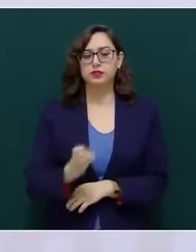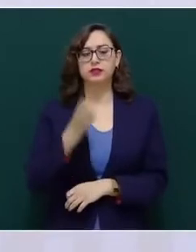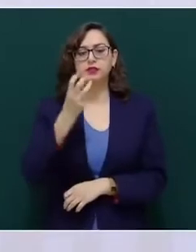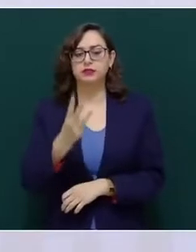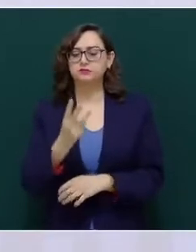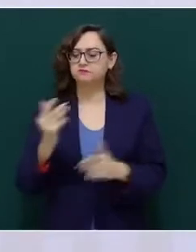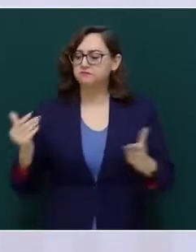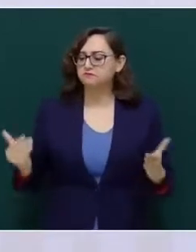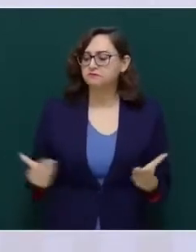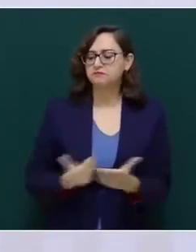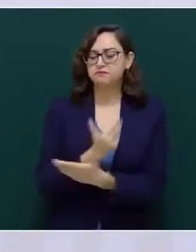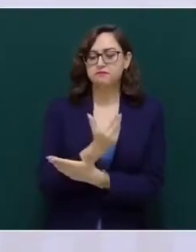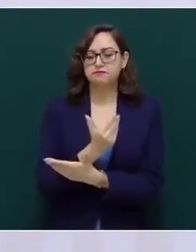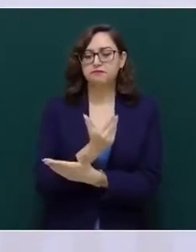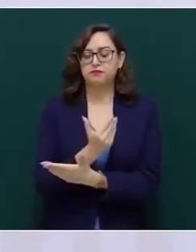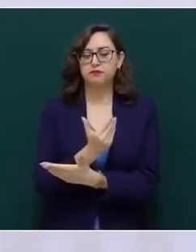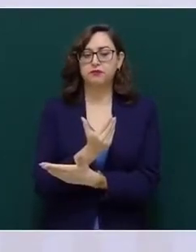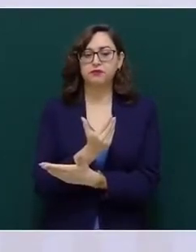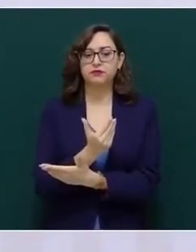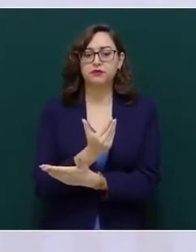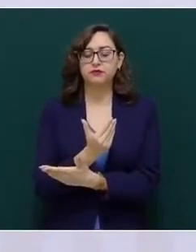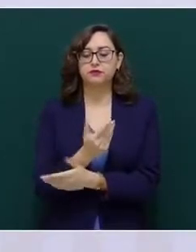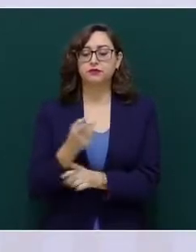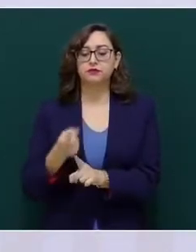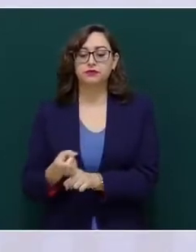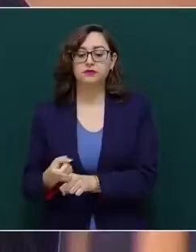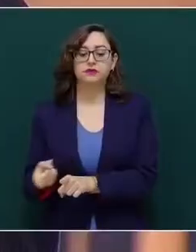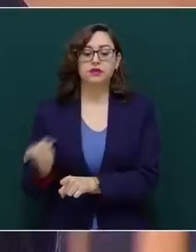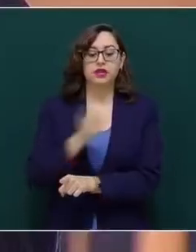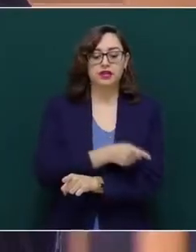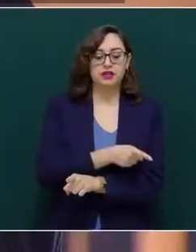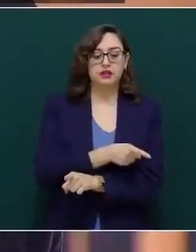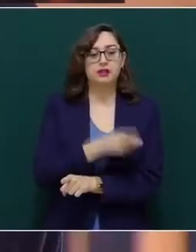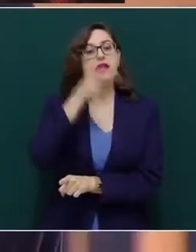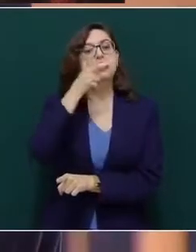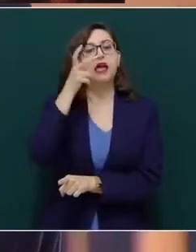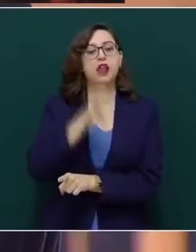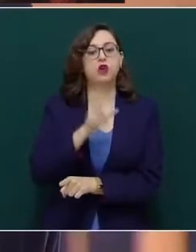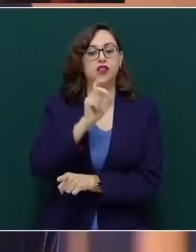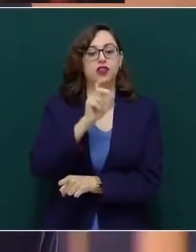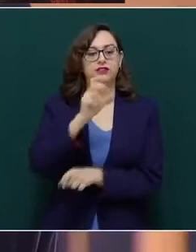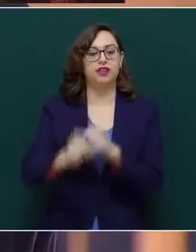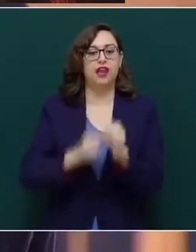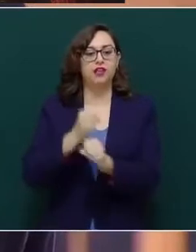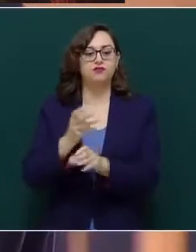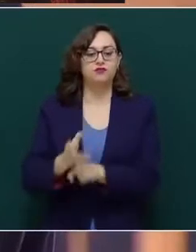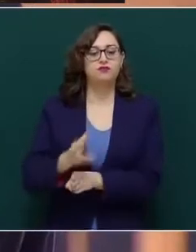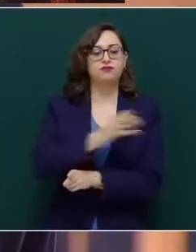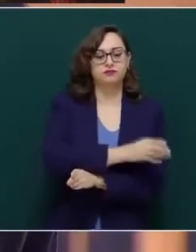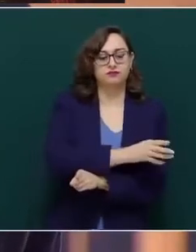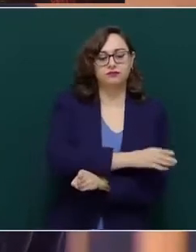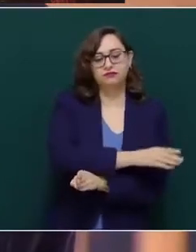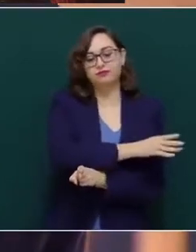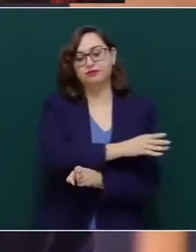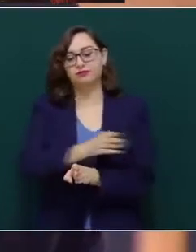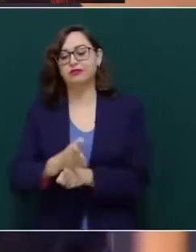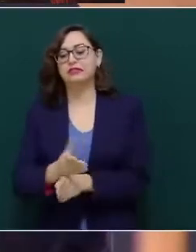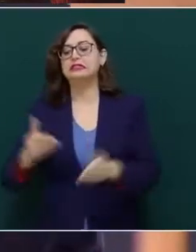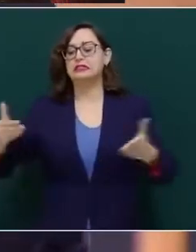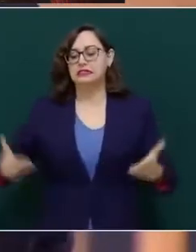exactamente 30 años después que Miguel Hidalgo, Simón Bolívar